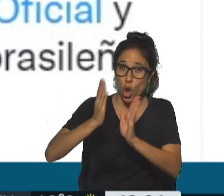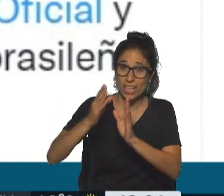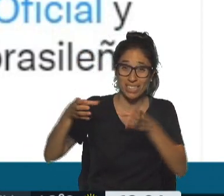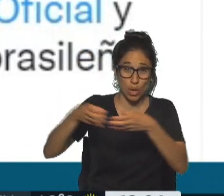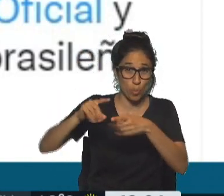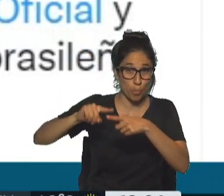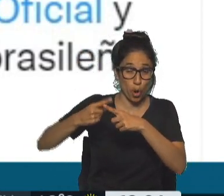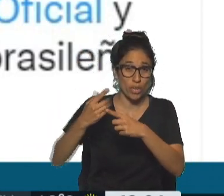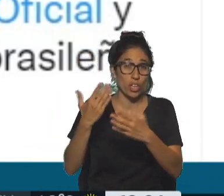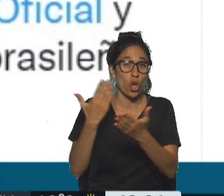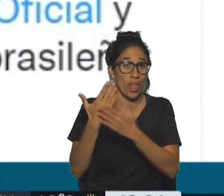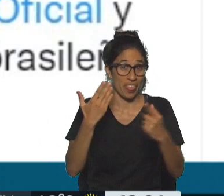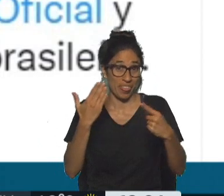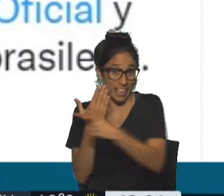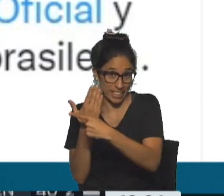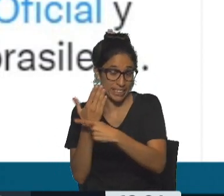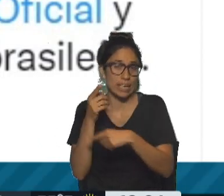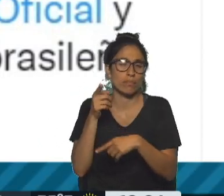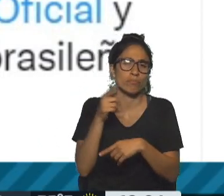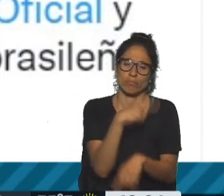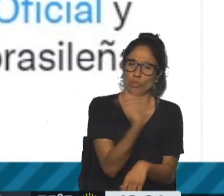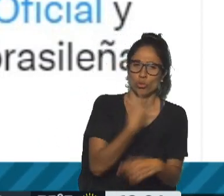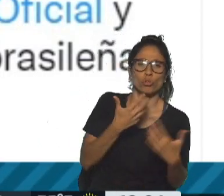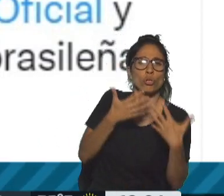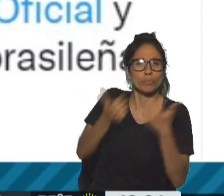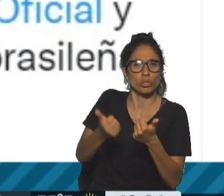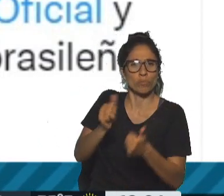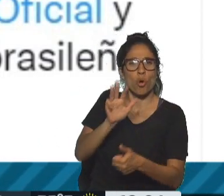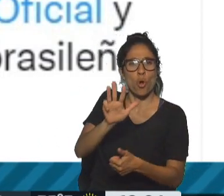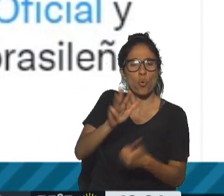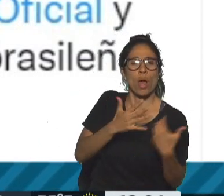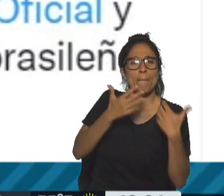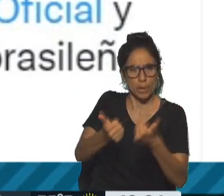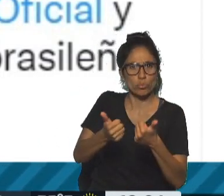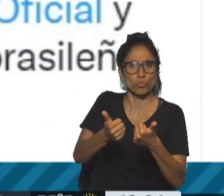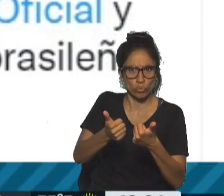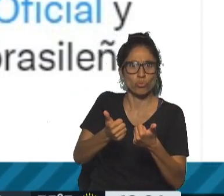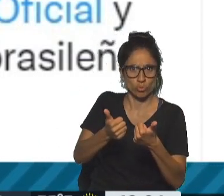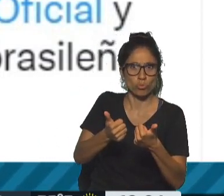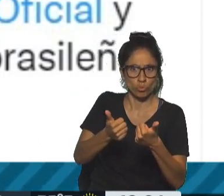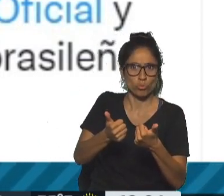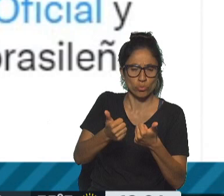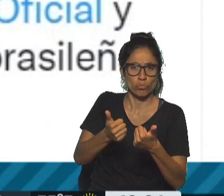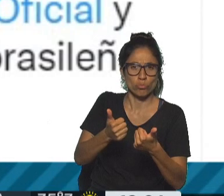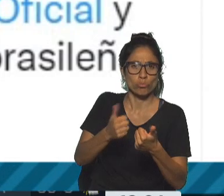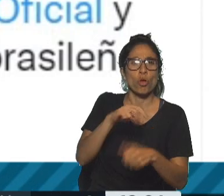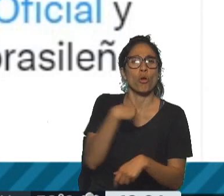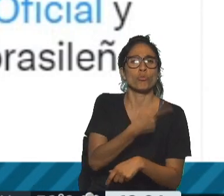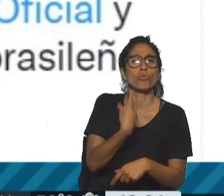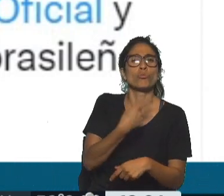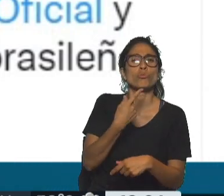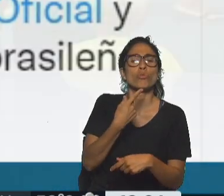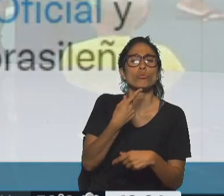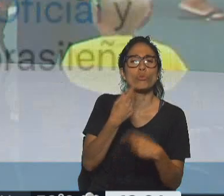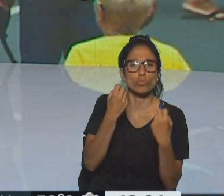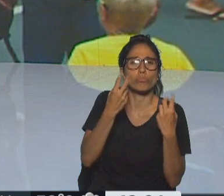manifestamos nuestra solidaridad con Lula y alzamos la voz en defensa de la democracia brasileña hasta